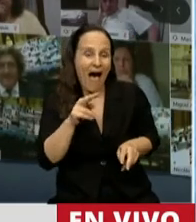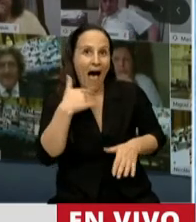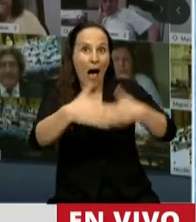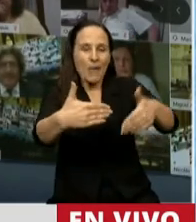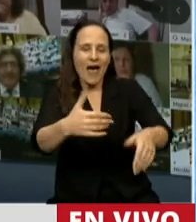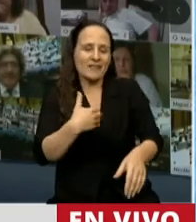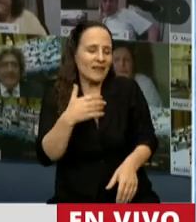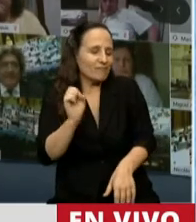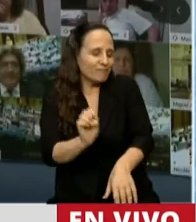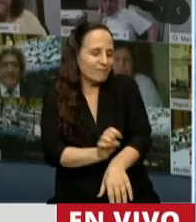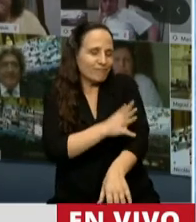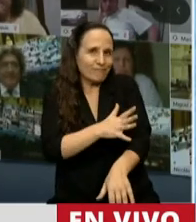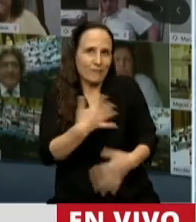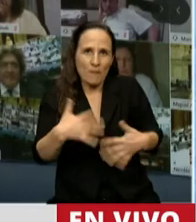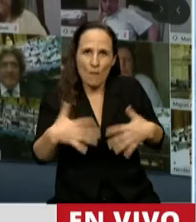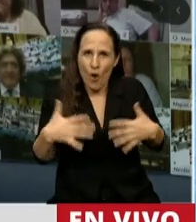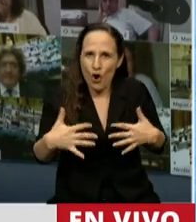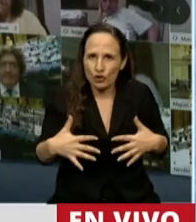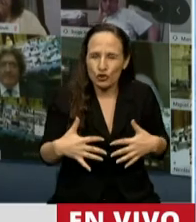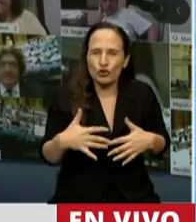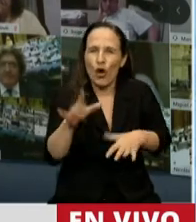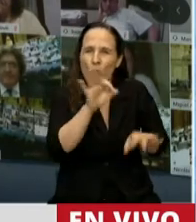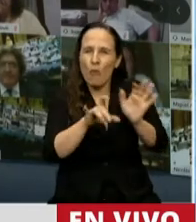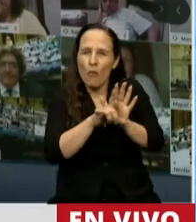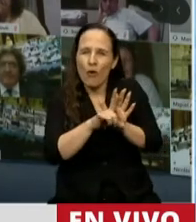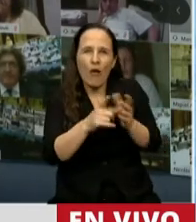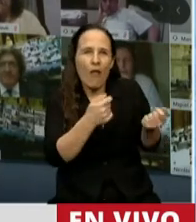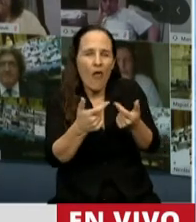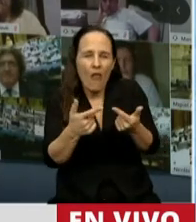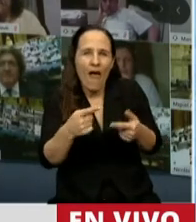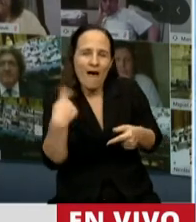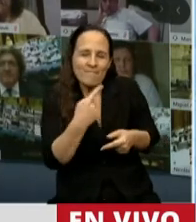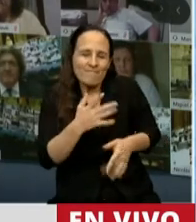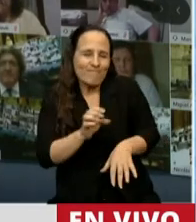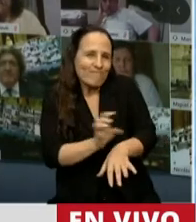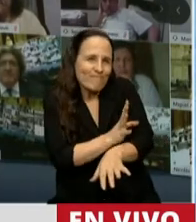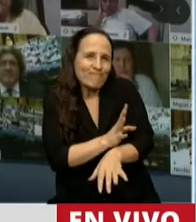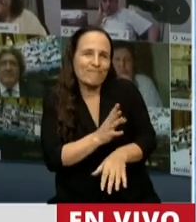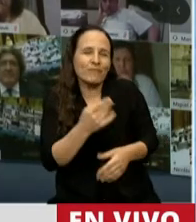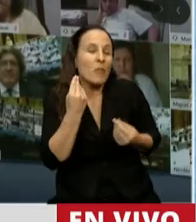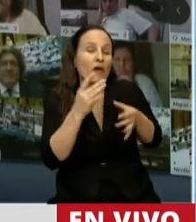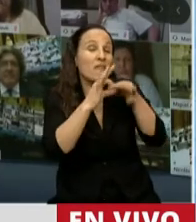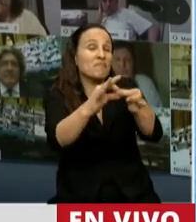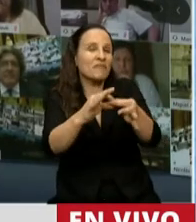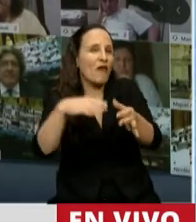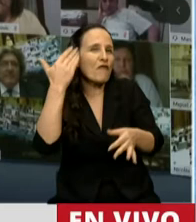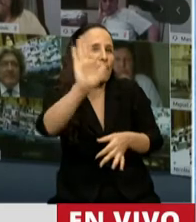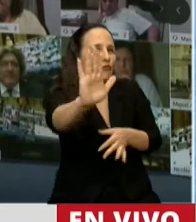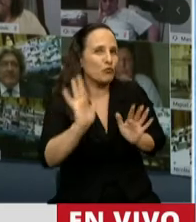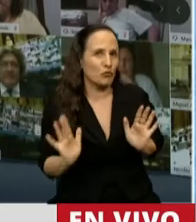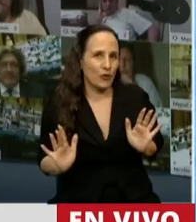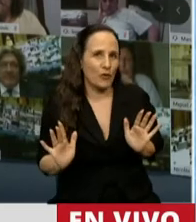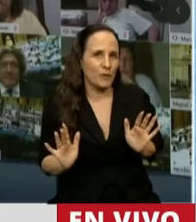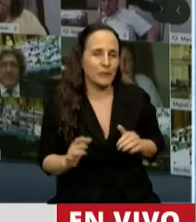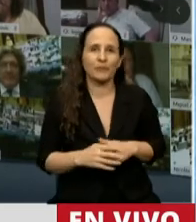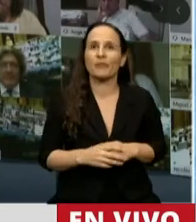avances de estas leyes por la perspectiva que nos ofrecen, por la mirada de futuro. Una